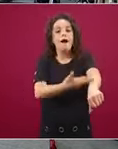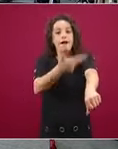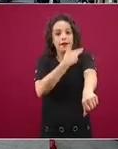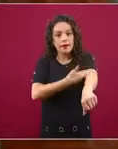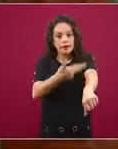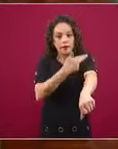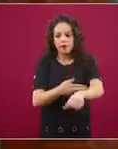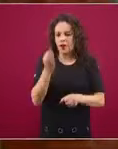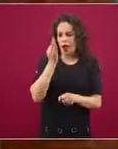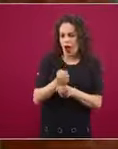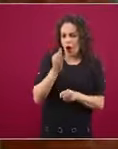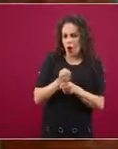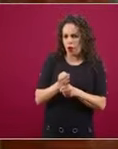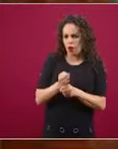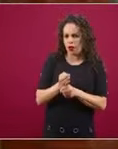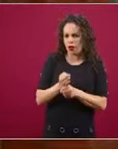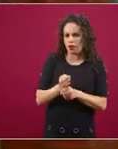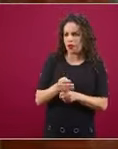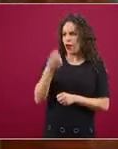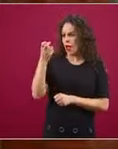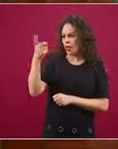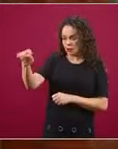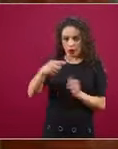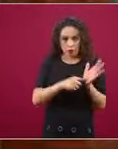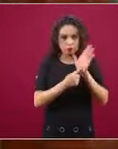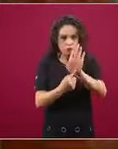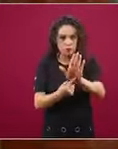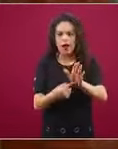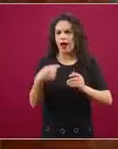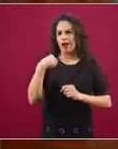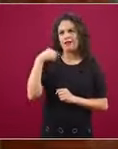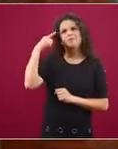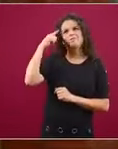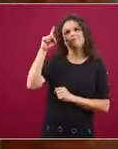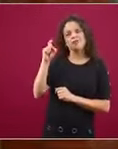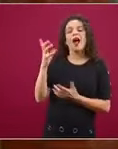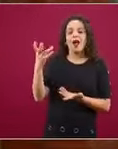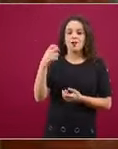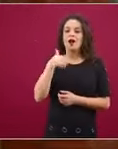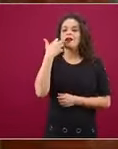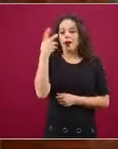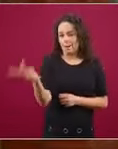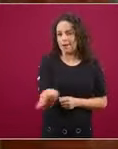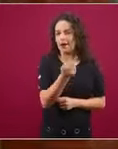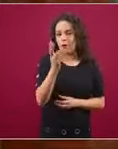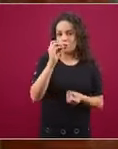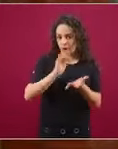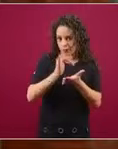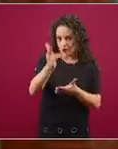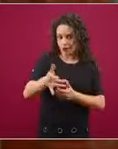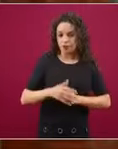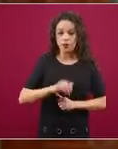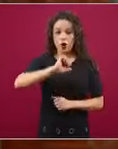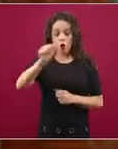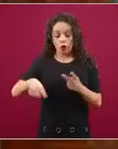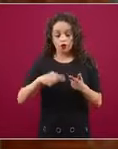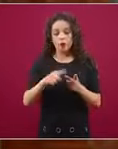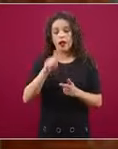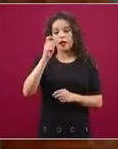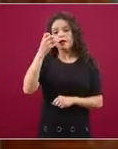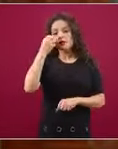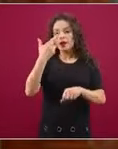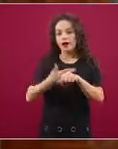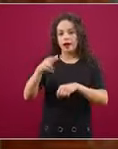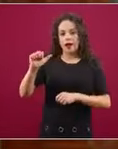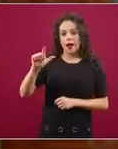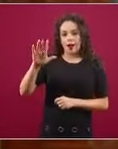lo que acabo de exponer en ese sentido. Muchísimas gracias. Y una pregunta para usted, secretaria alcalde. Si nos puede